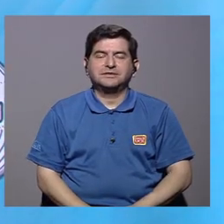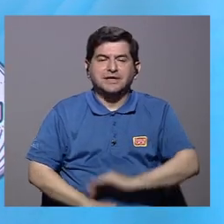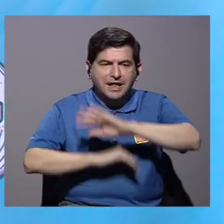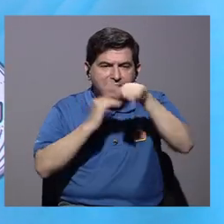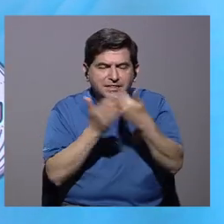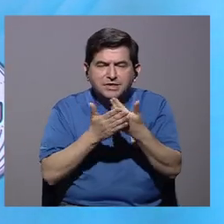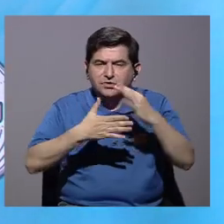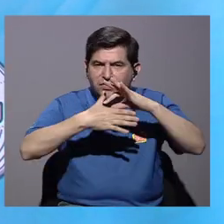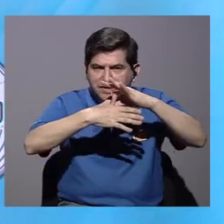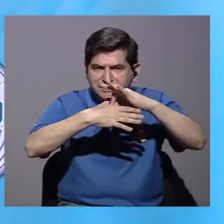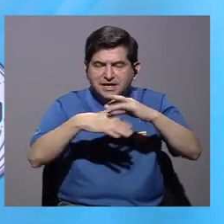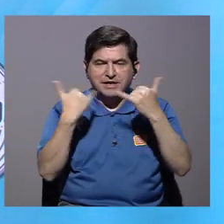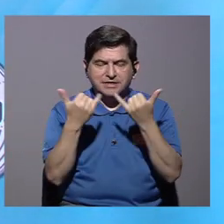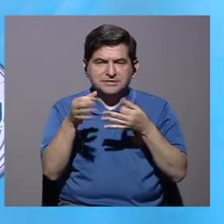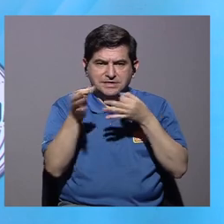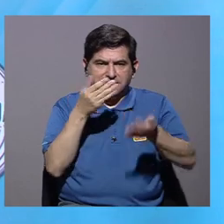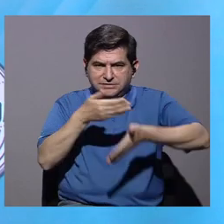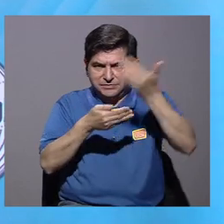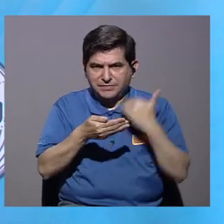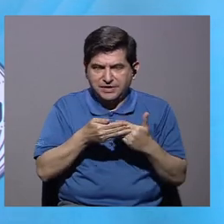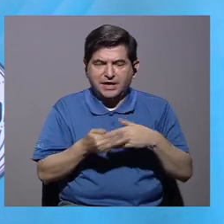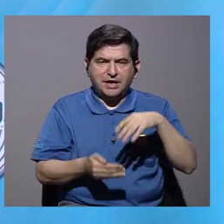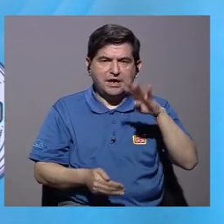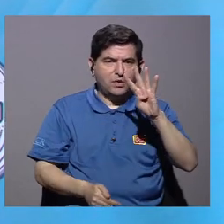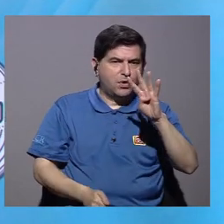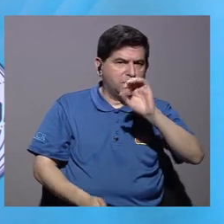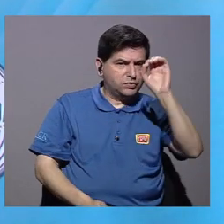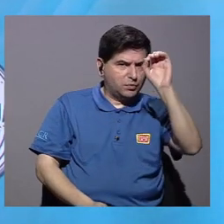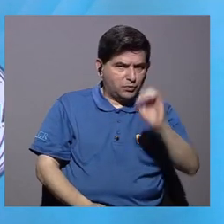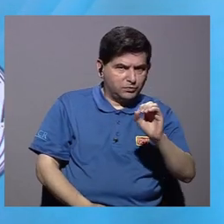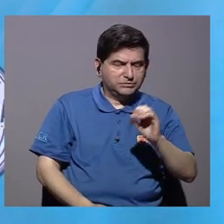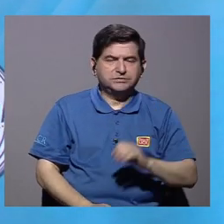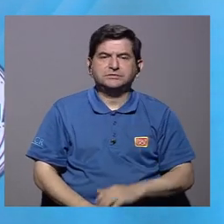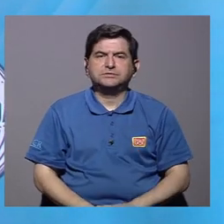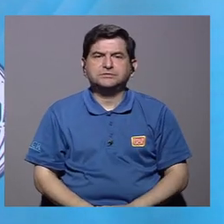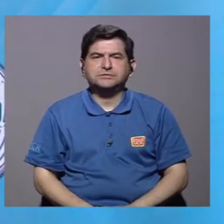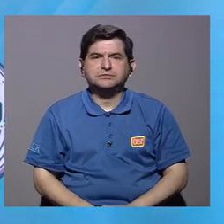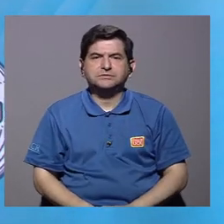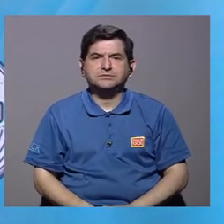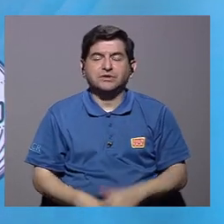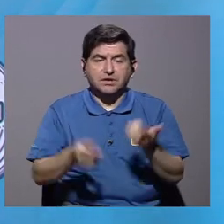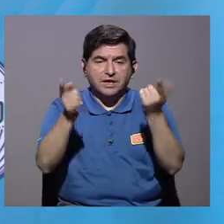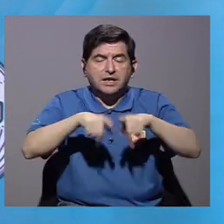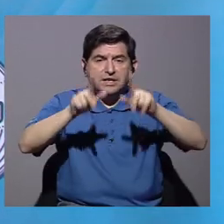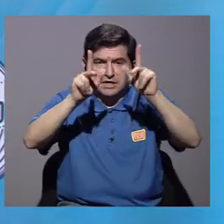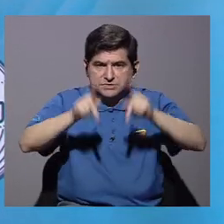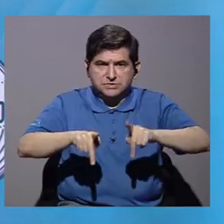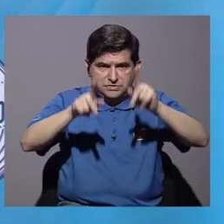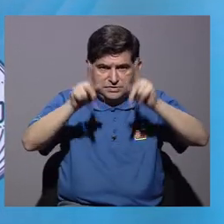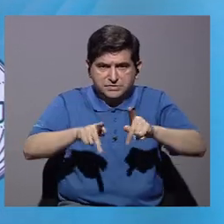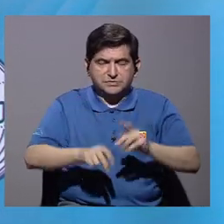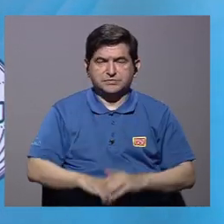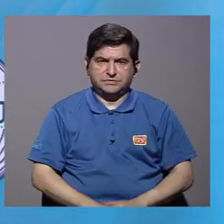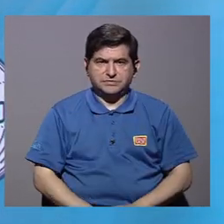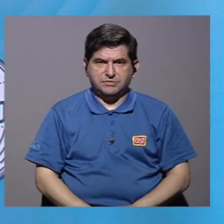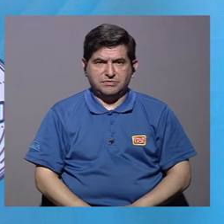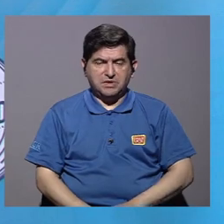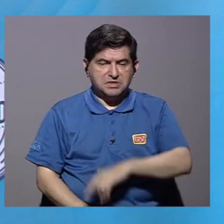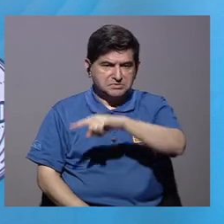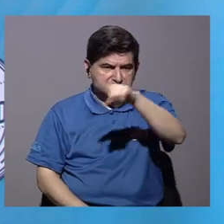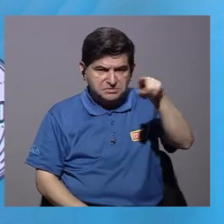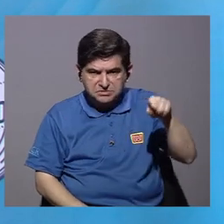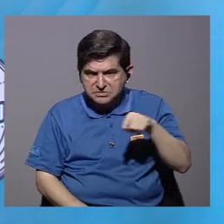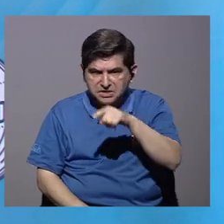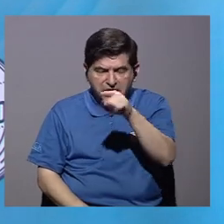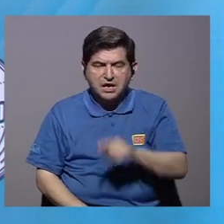como ya te había dicho, el 4% de las personas se auto